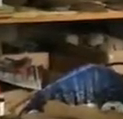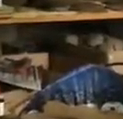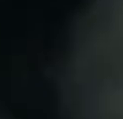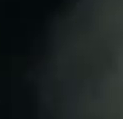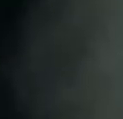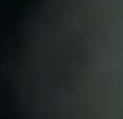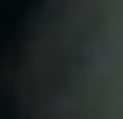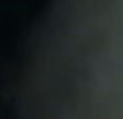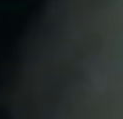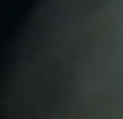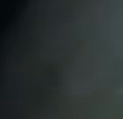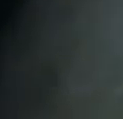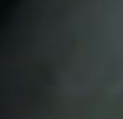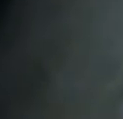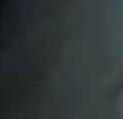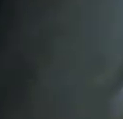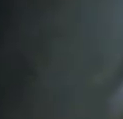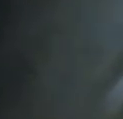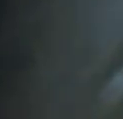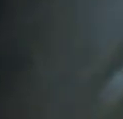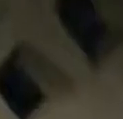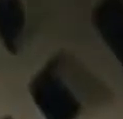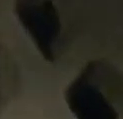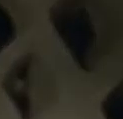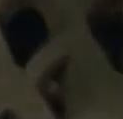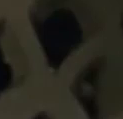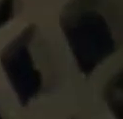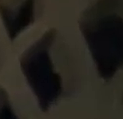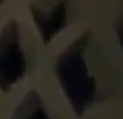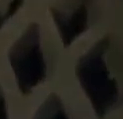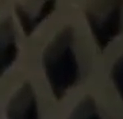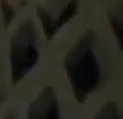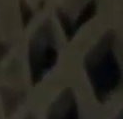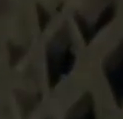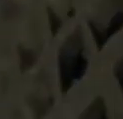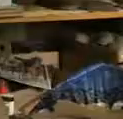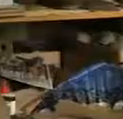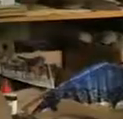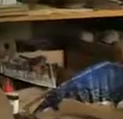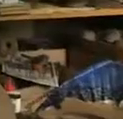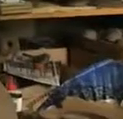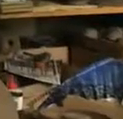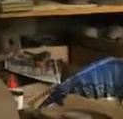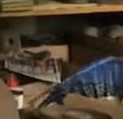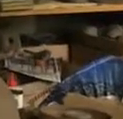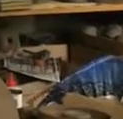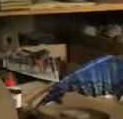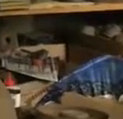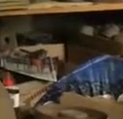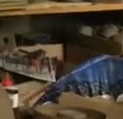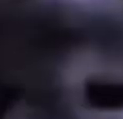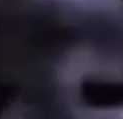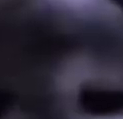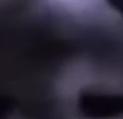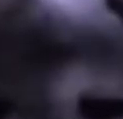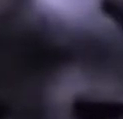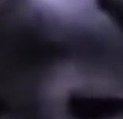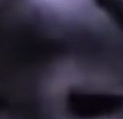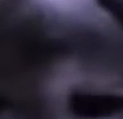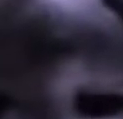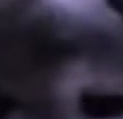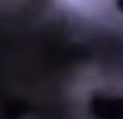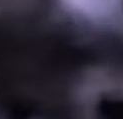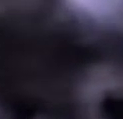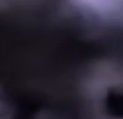cosas. Aparte de expresarme más con mis manos que solo o nomás pensarlo, se puede plasmar en esto. Porque si lo